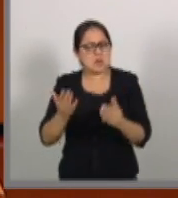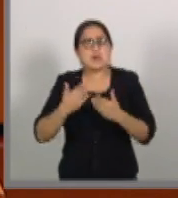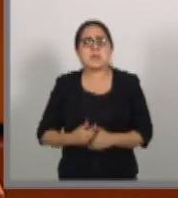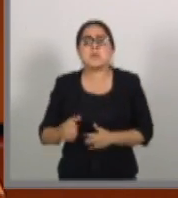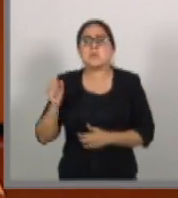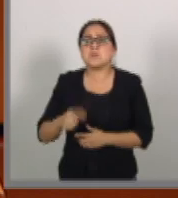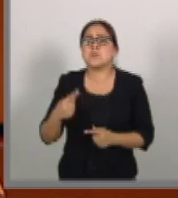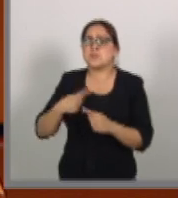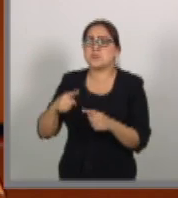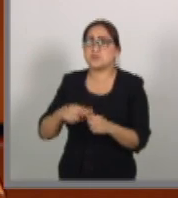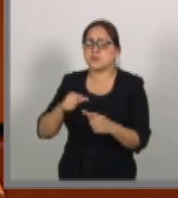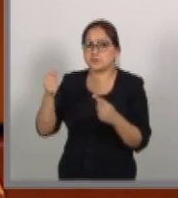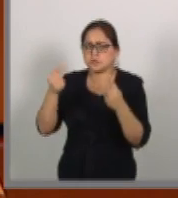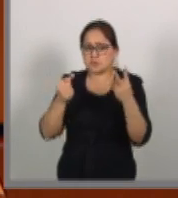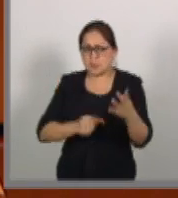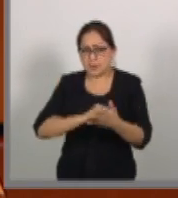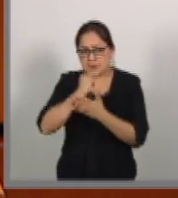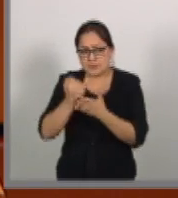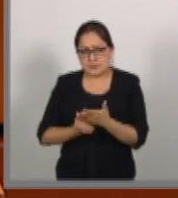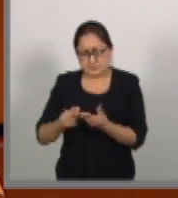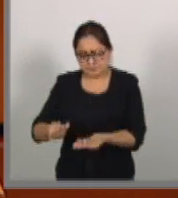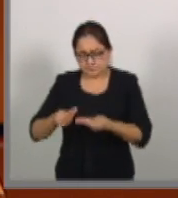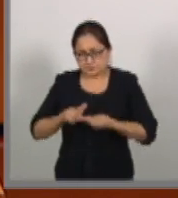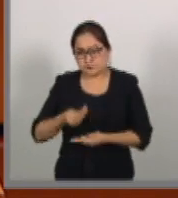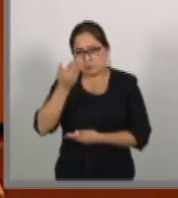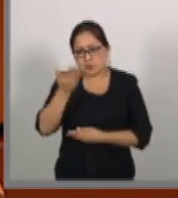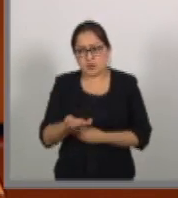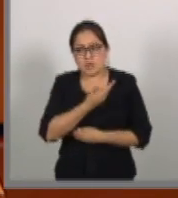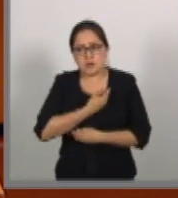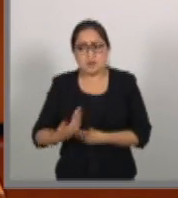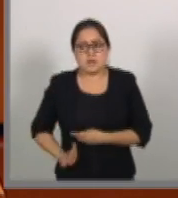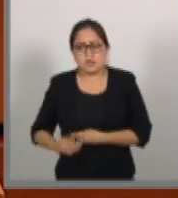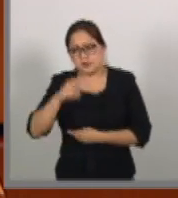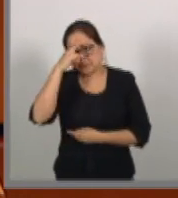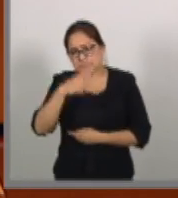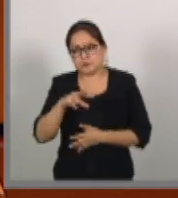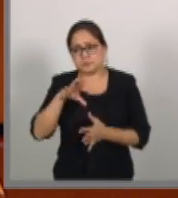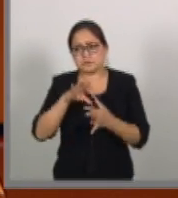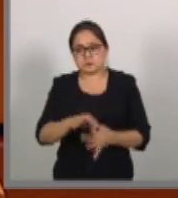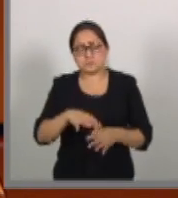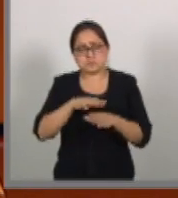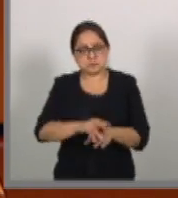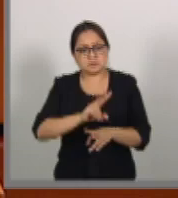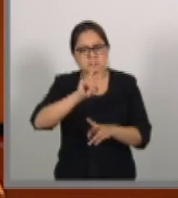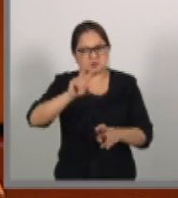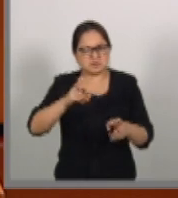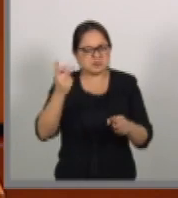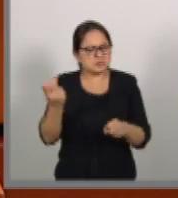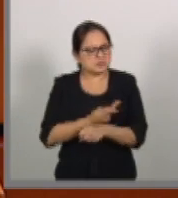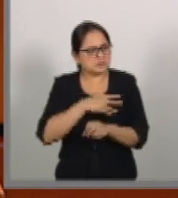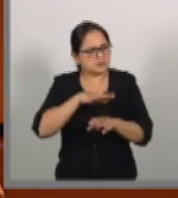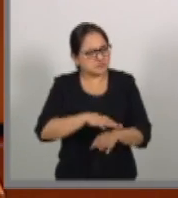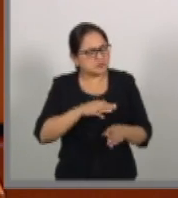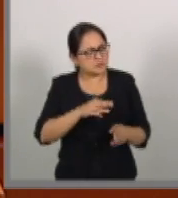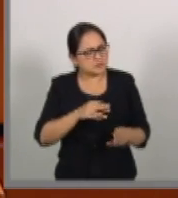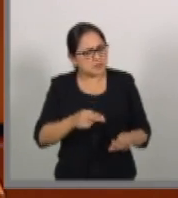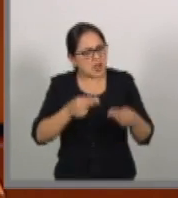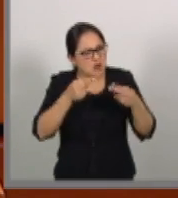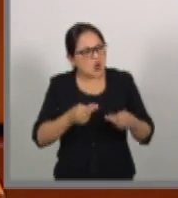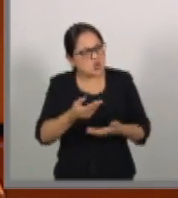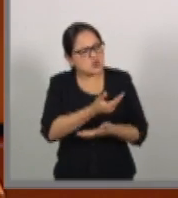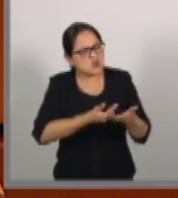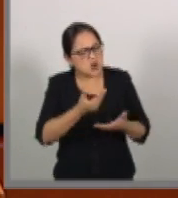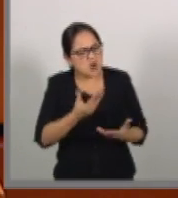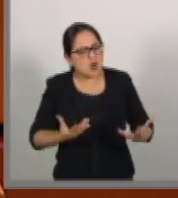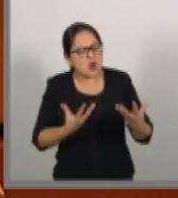informes recibidos por parte del Poder Ejecutivo Federal sobre el Estado que guardaban las negociaciones, un